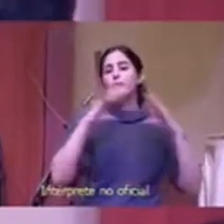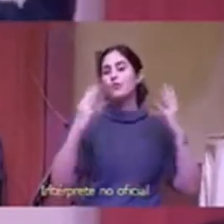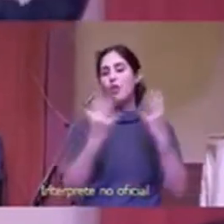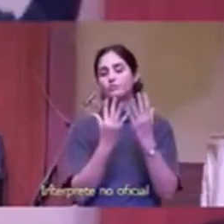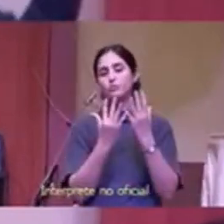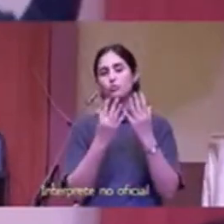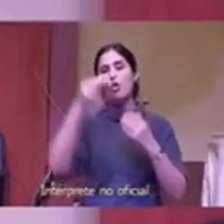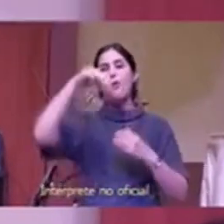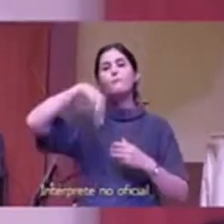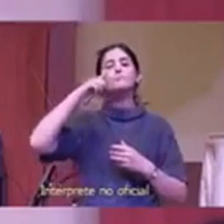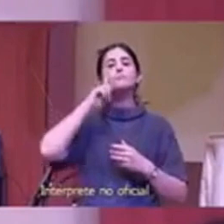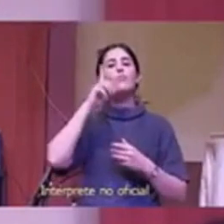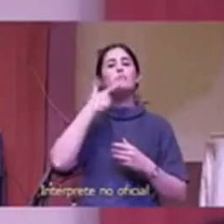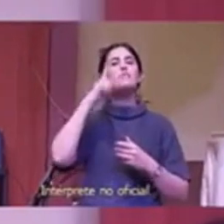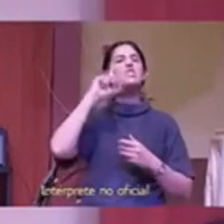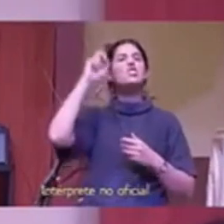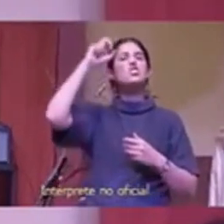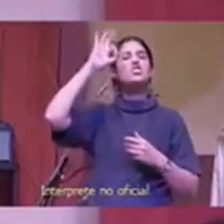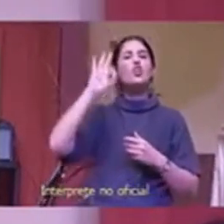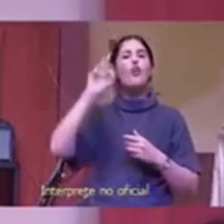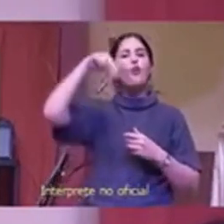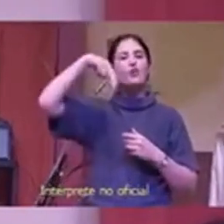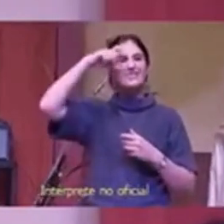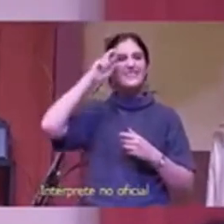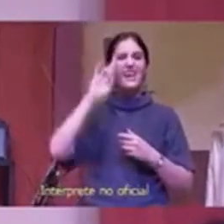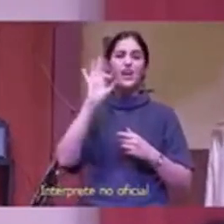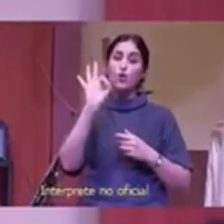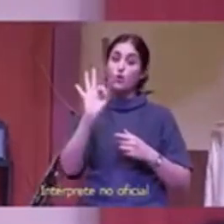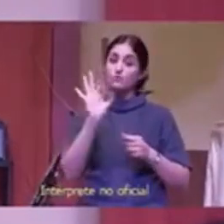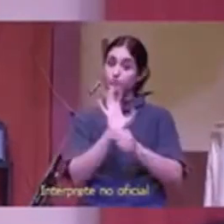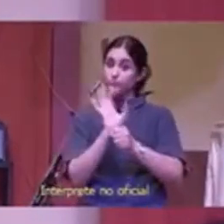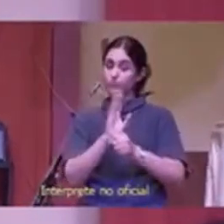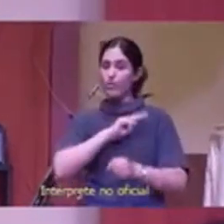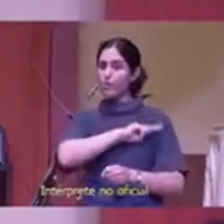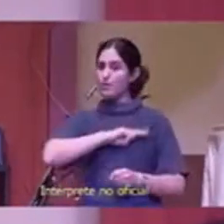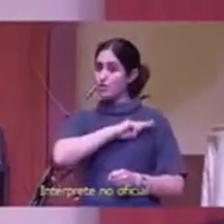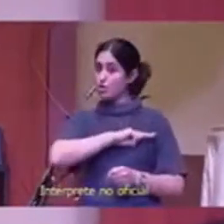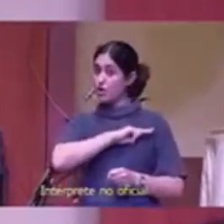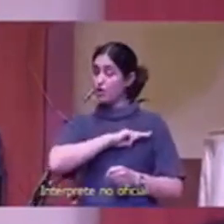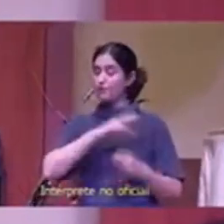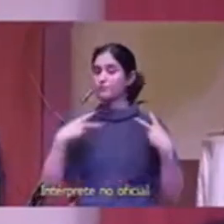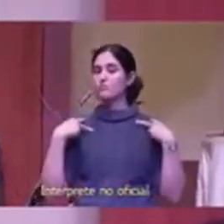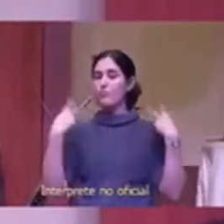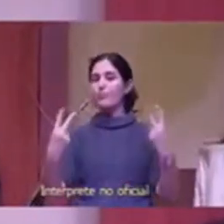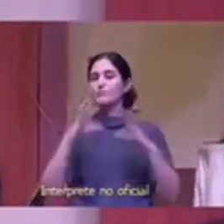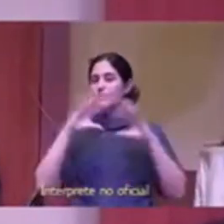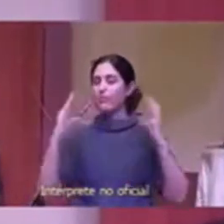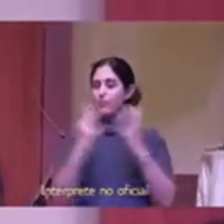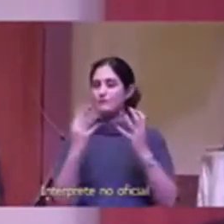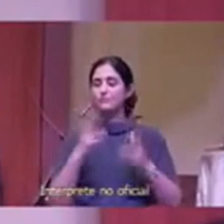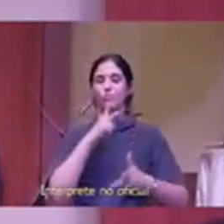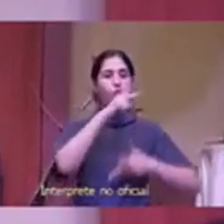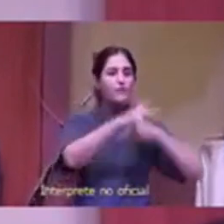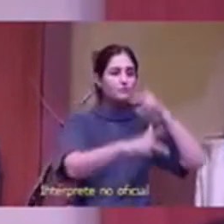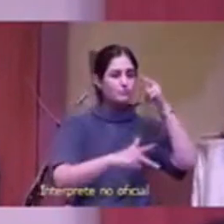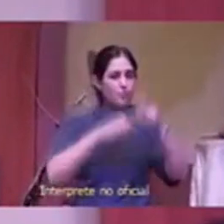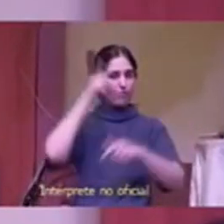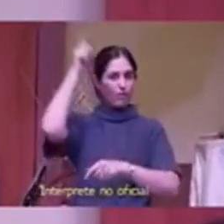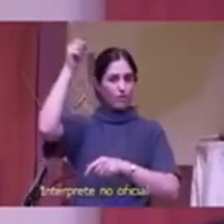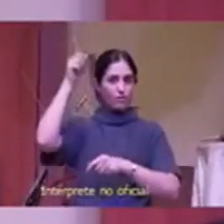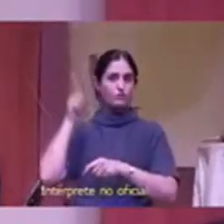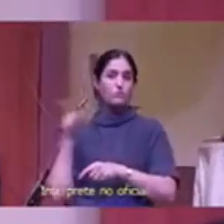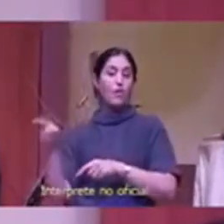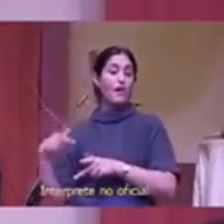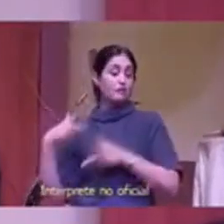al este de África y él dijo estas palabras y voy a decirlo dos